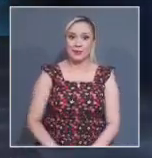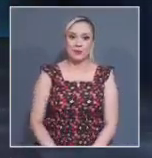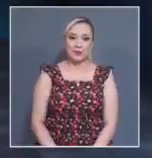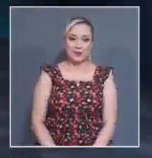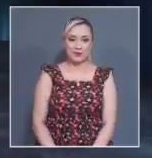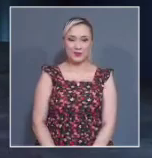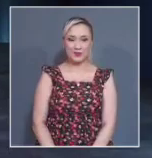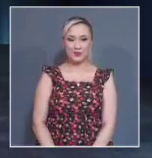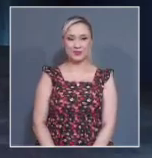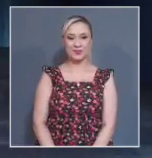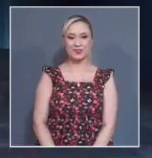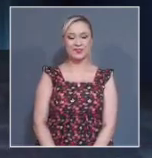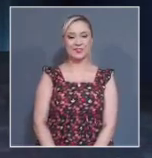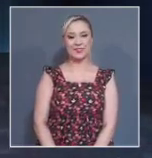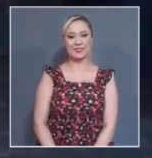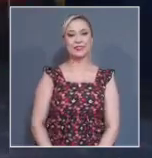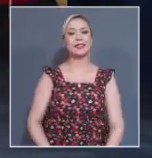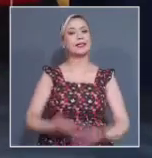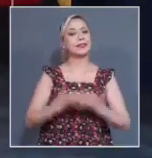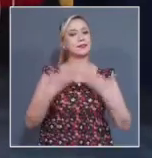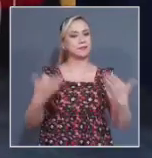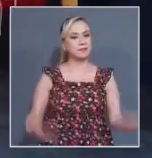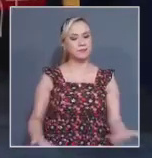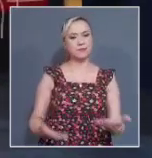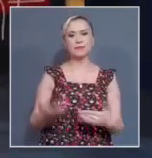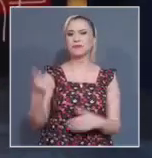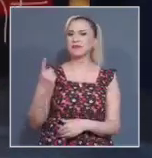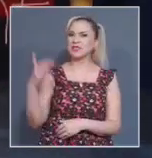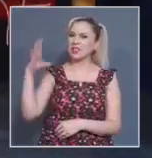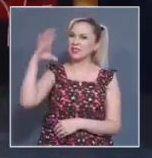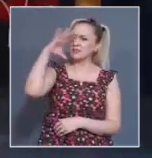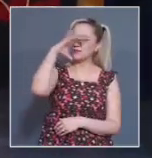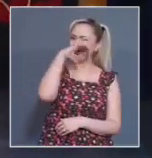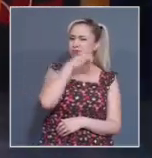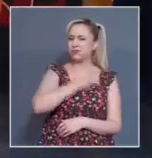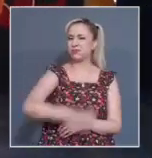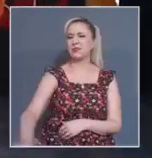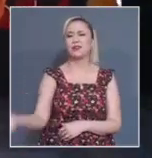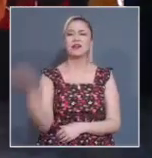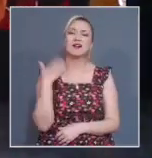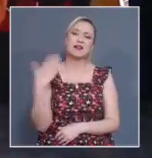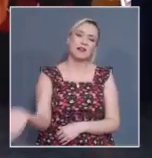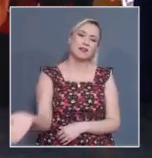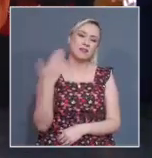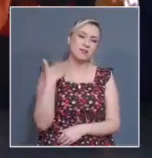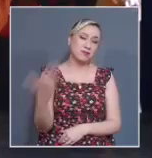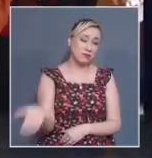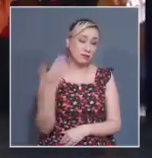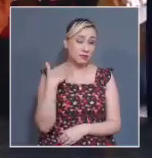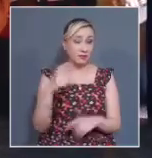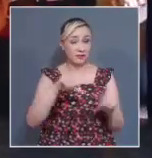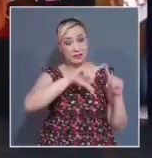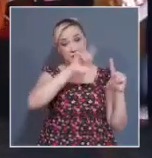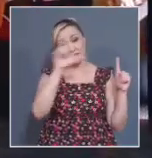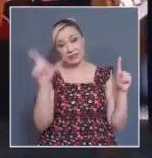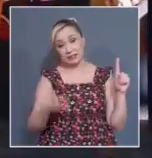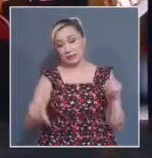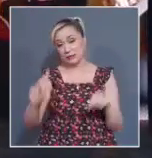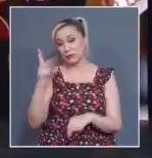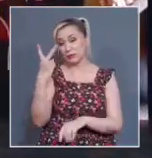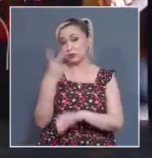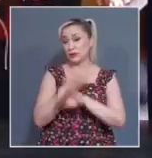Como le hemos indicado, persiste esta ola de calor en prácticamente todo el país y así es como lo han estado sobrellevando